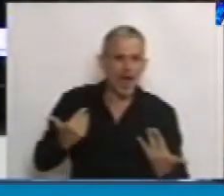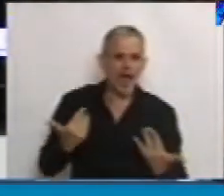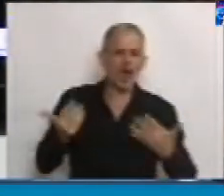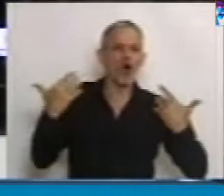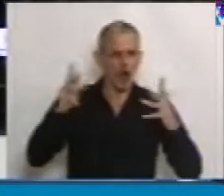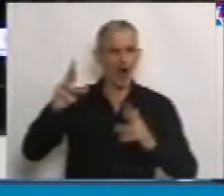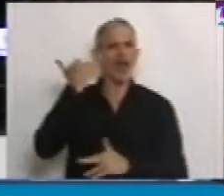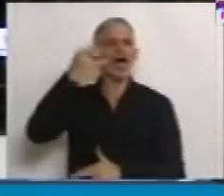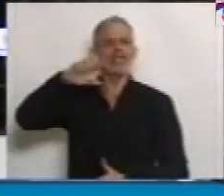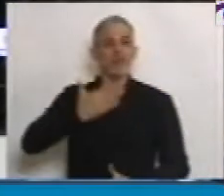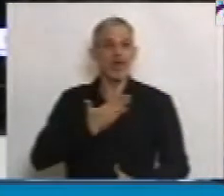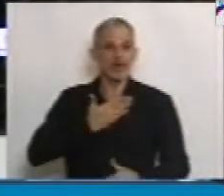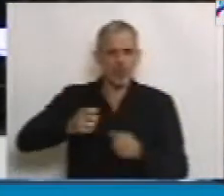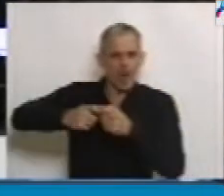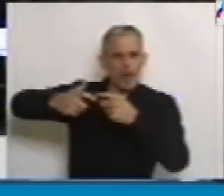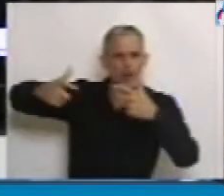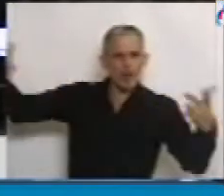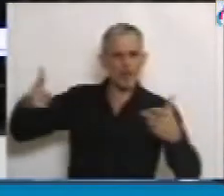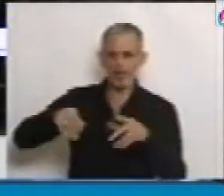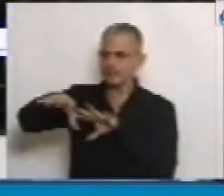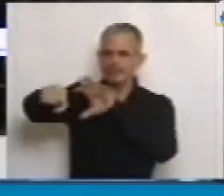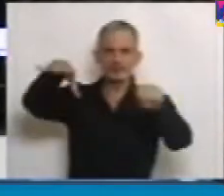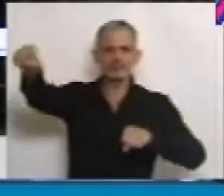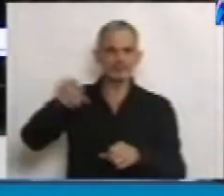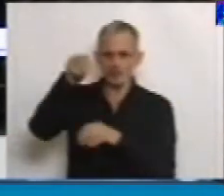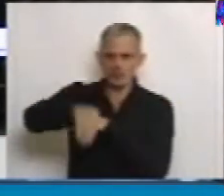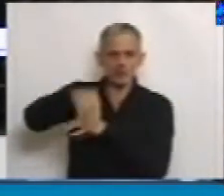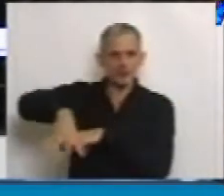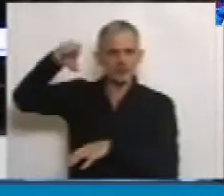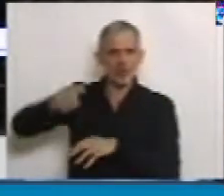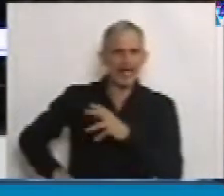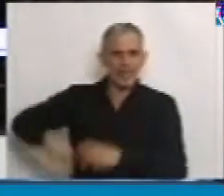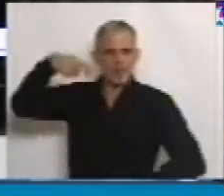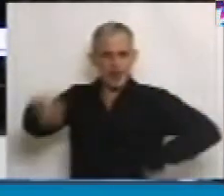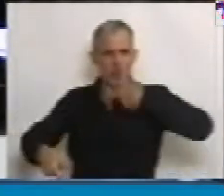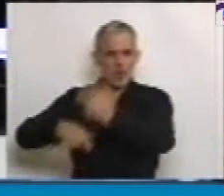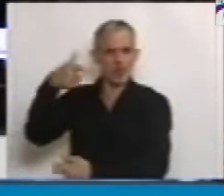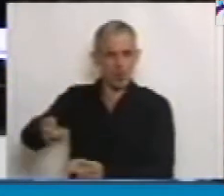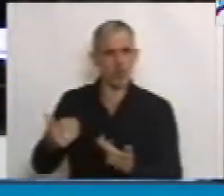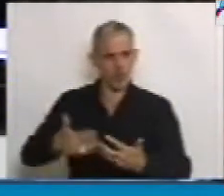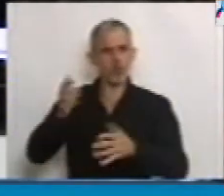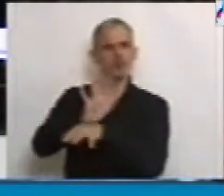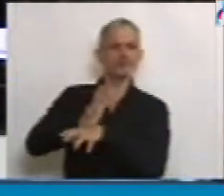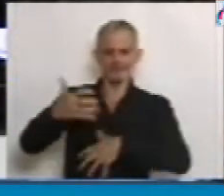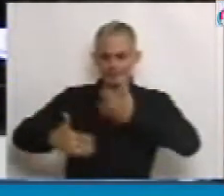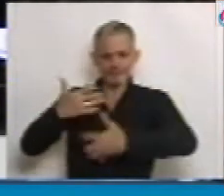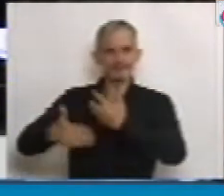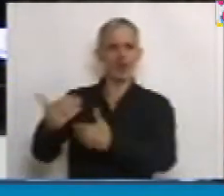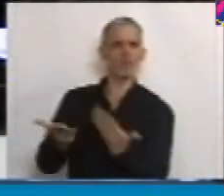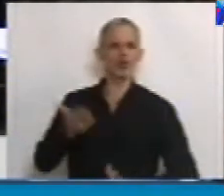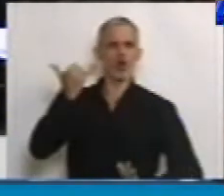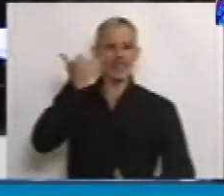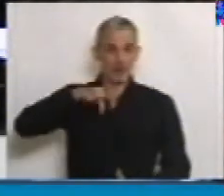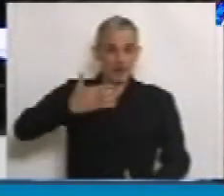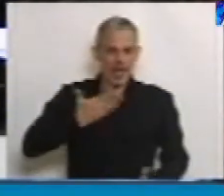ojalá YPF pueda seguir creciendo en áreas e inversiones y sea uno de los grandes motores del desarrollo petrolero argentino,